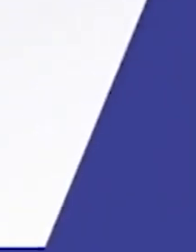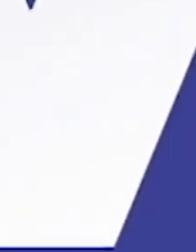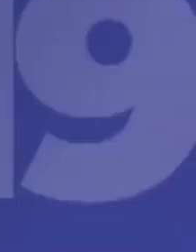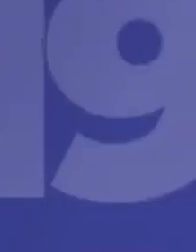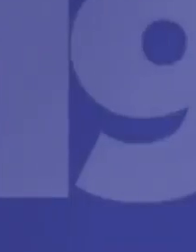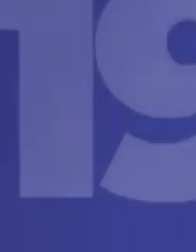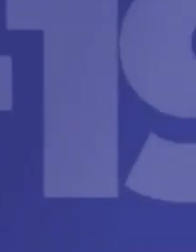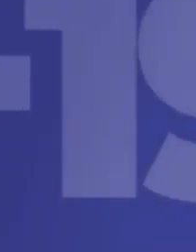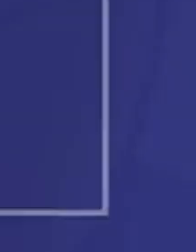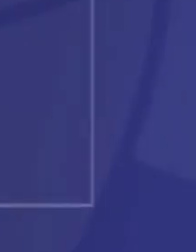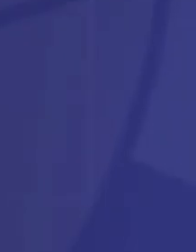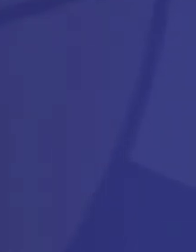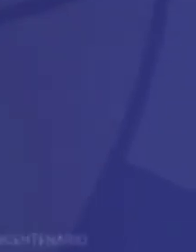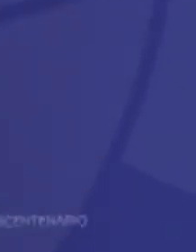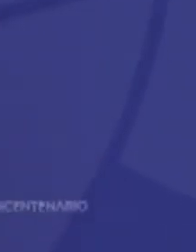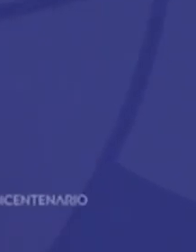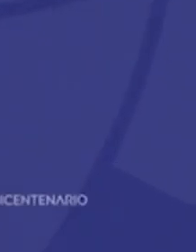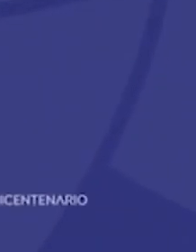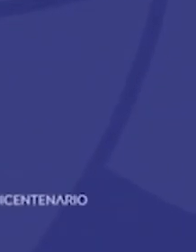Gracias.